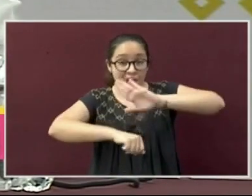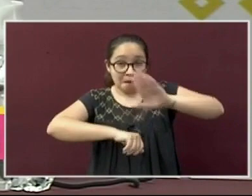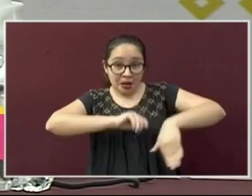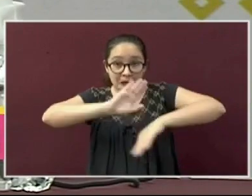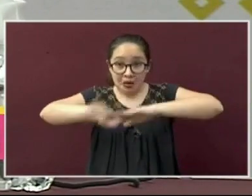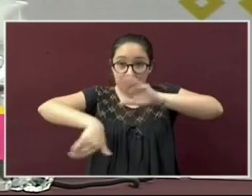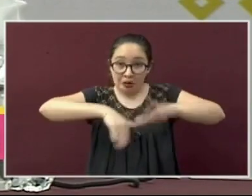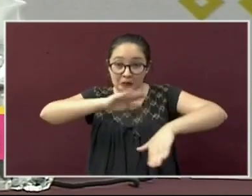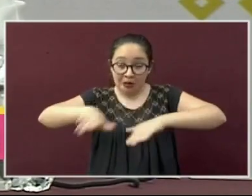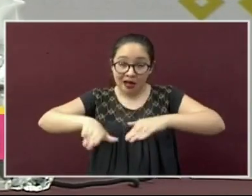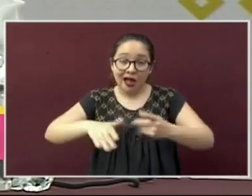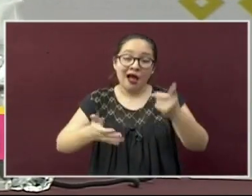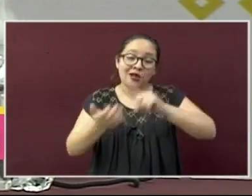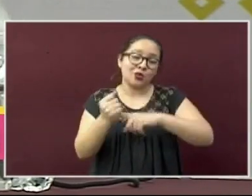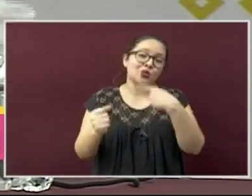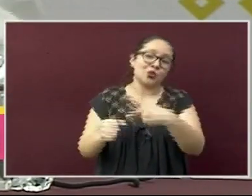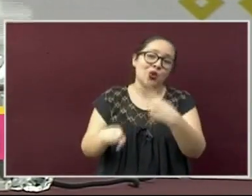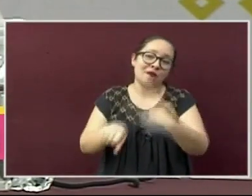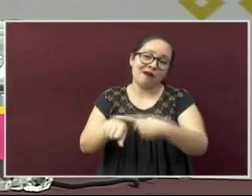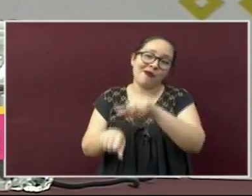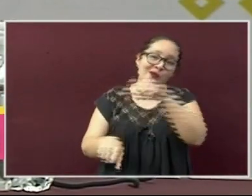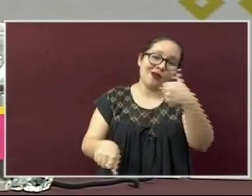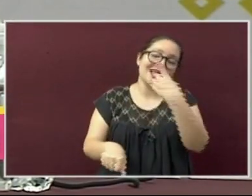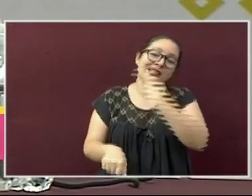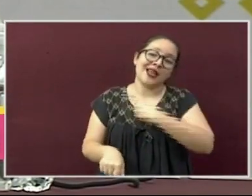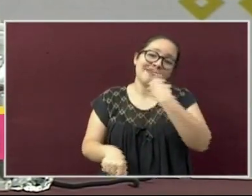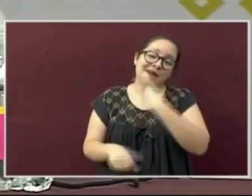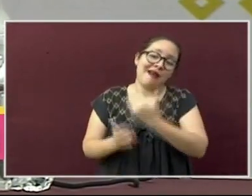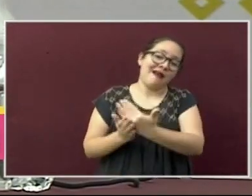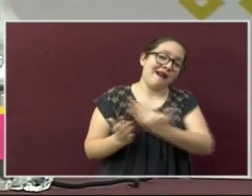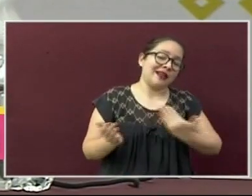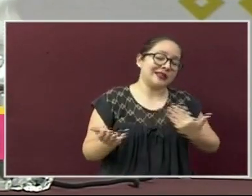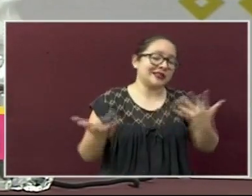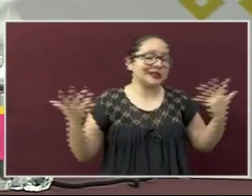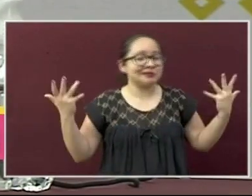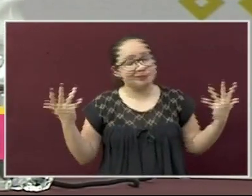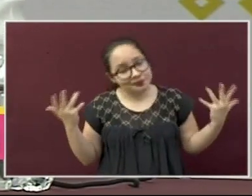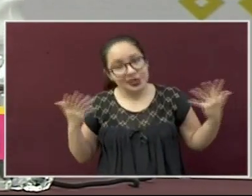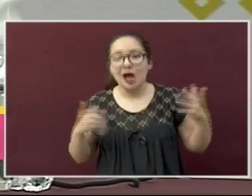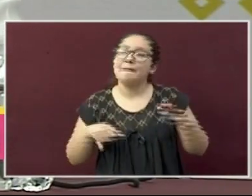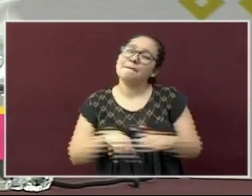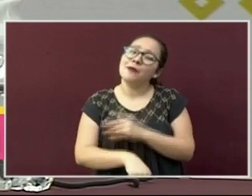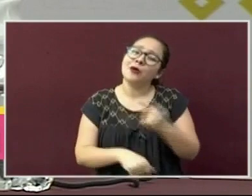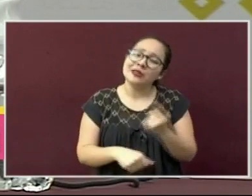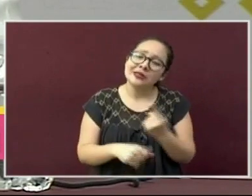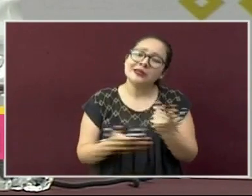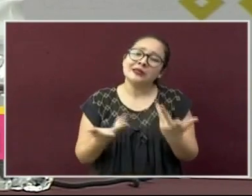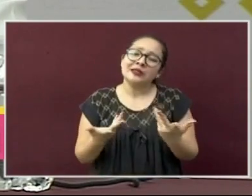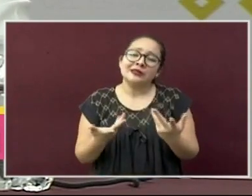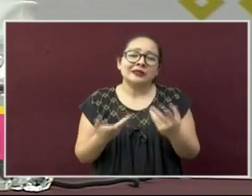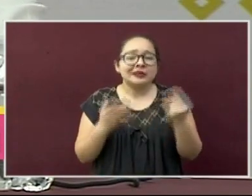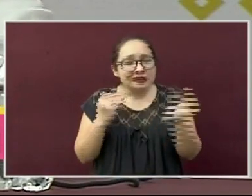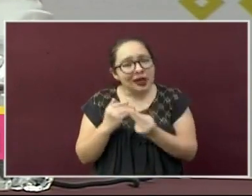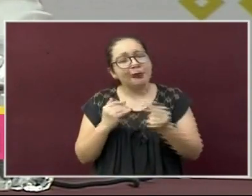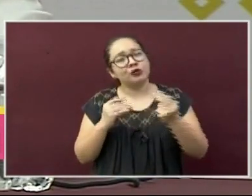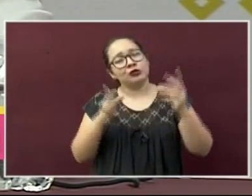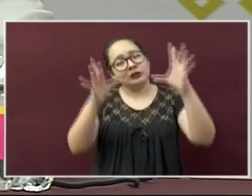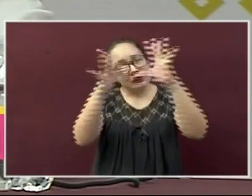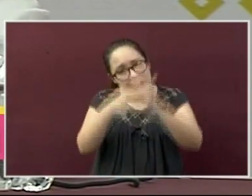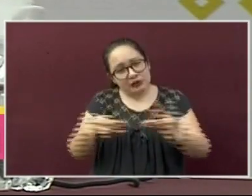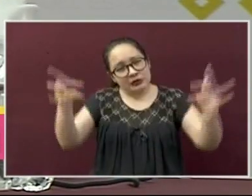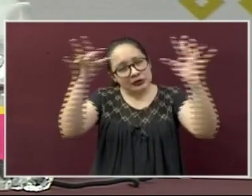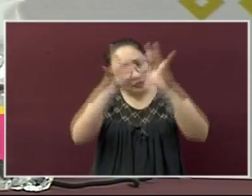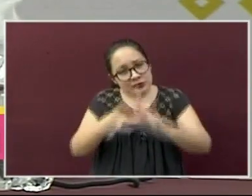diabetes mellitus. De ahí la importancia que insistimos en comenzar a cambiar los